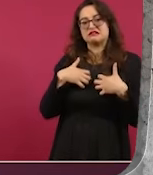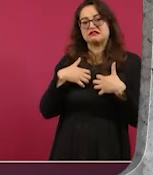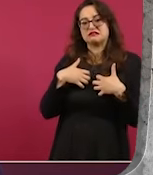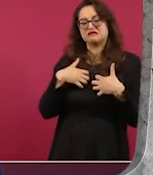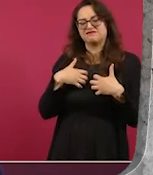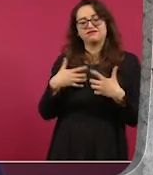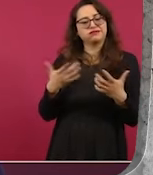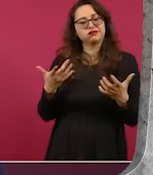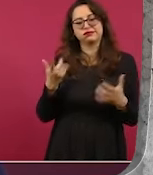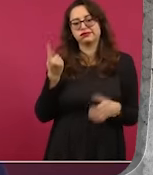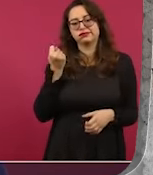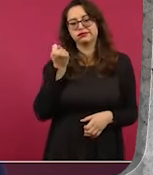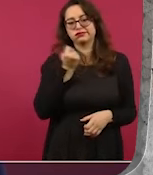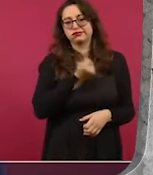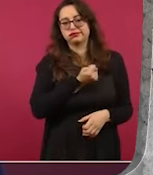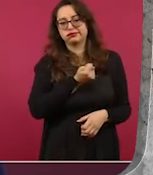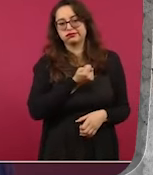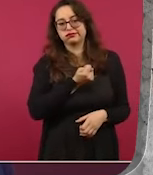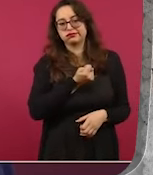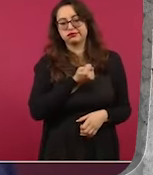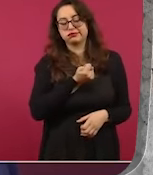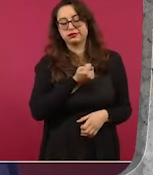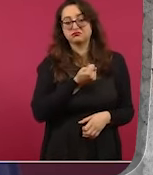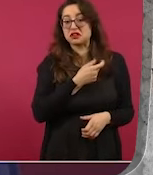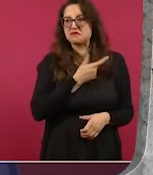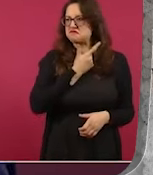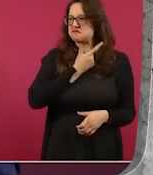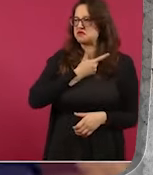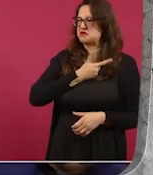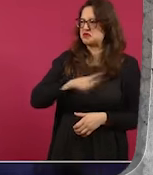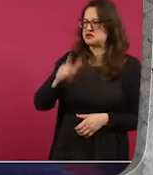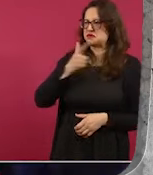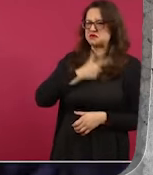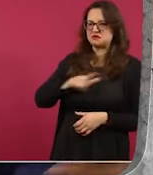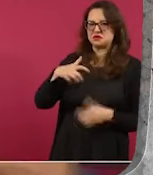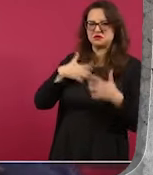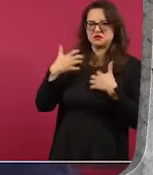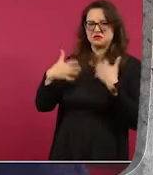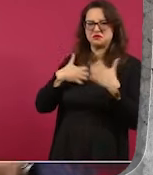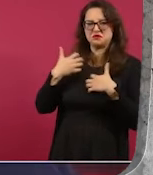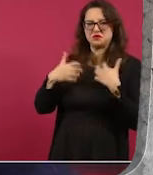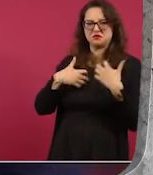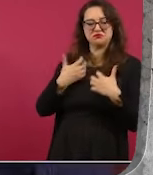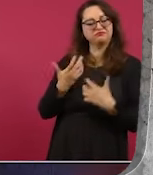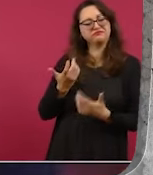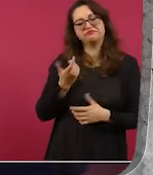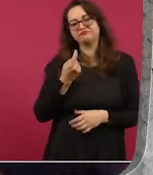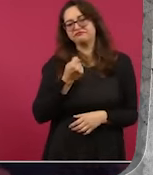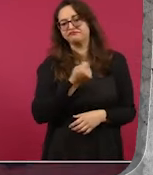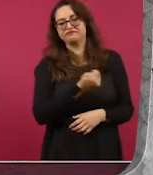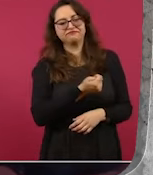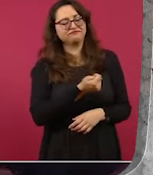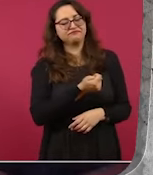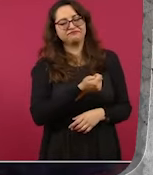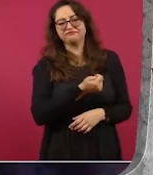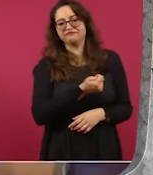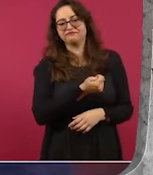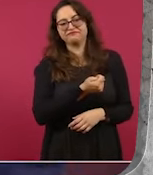aunque no les guste, pero eso es lo que está ahí